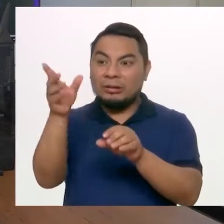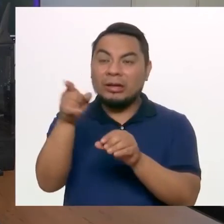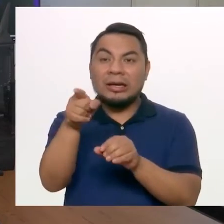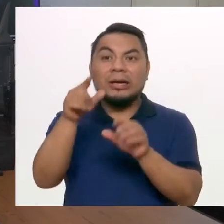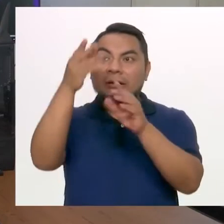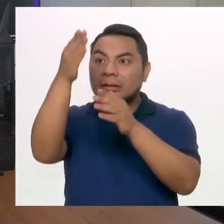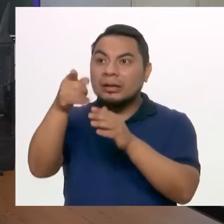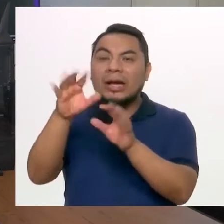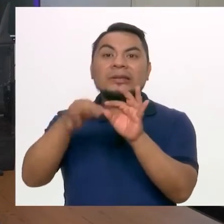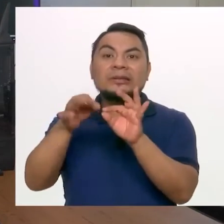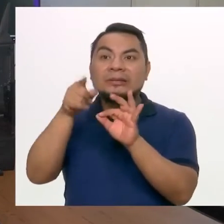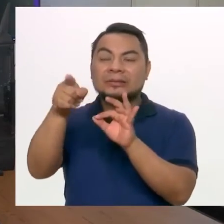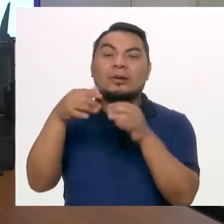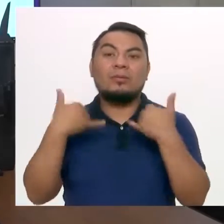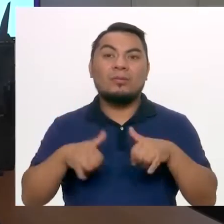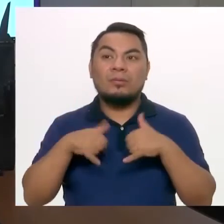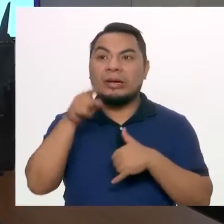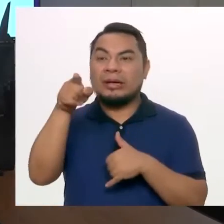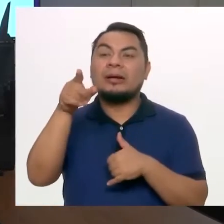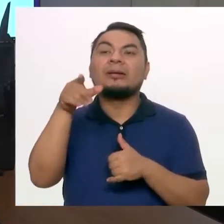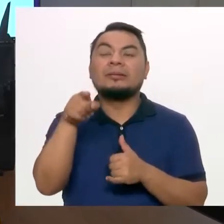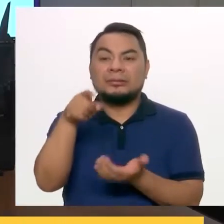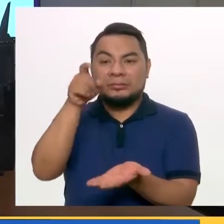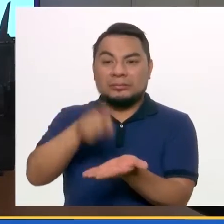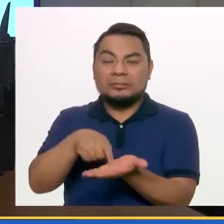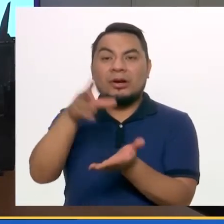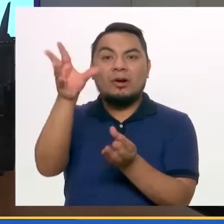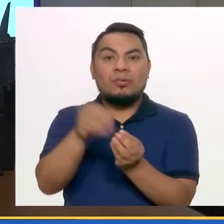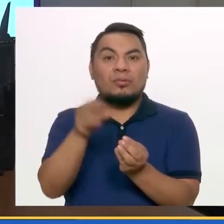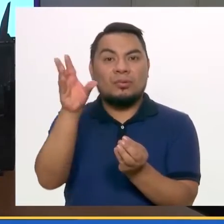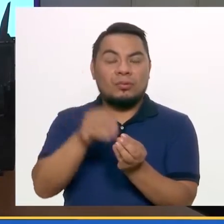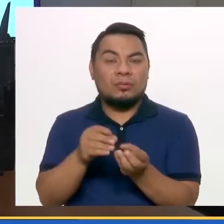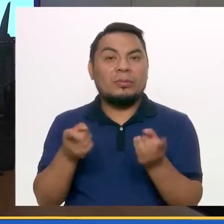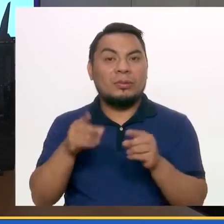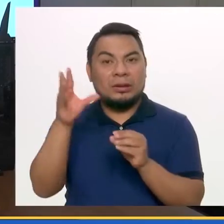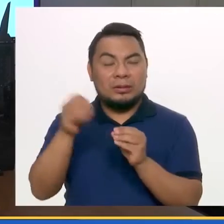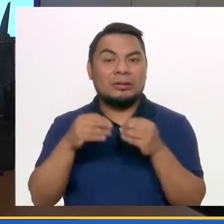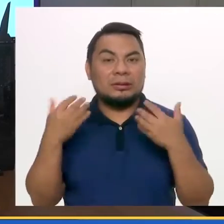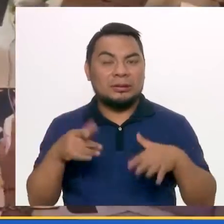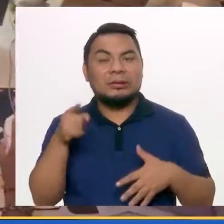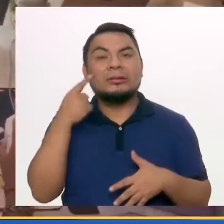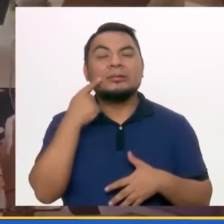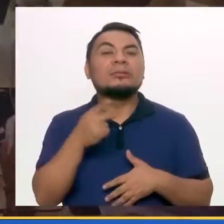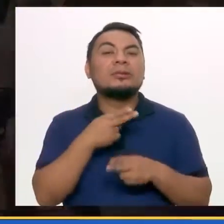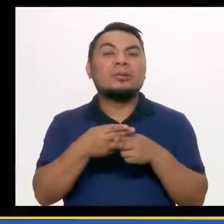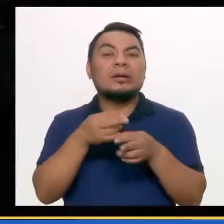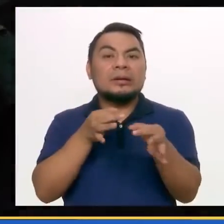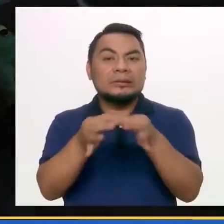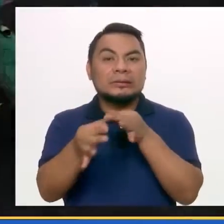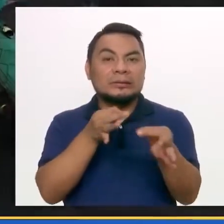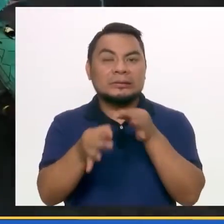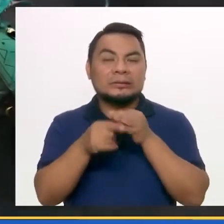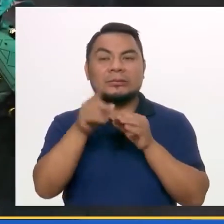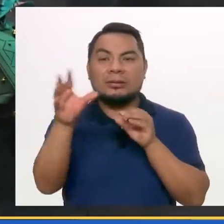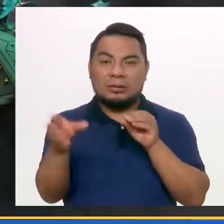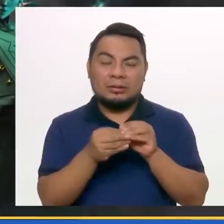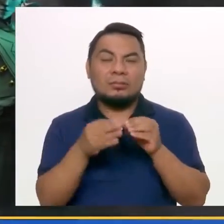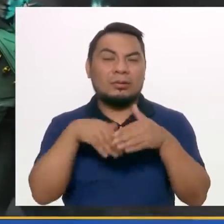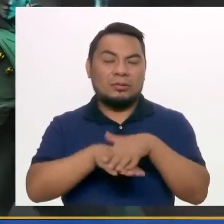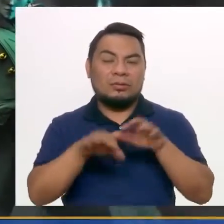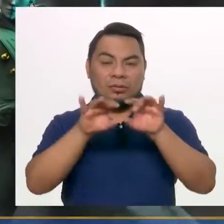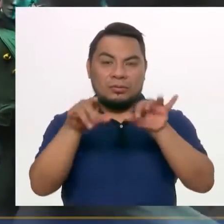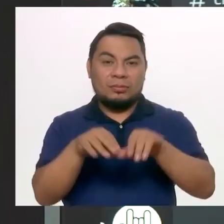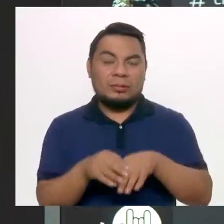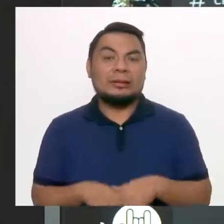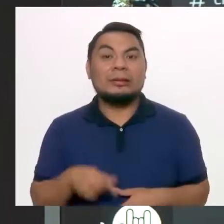lista de interpreters en la cual vas a encontrar un descargable. Al momento de descargar, te va a dar unas pequeñas instrucciones para que puedas agregarla